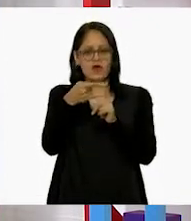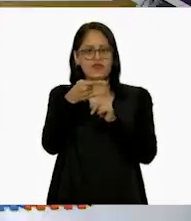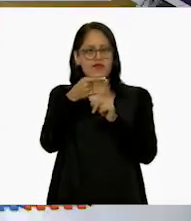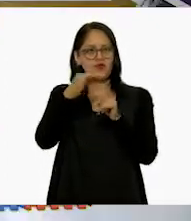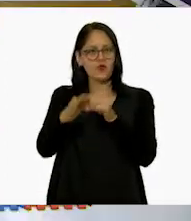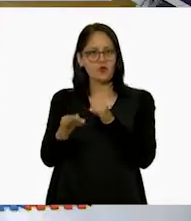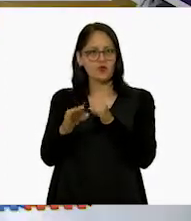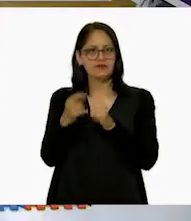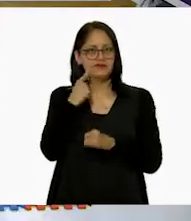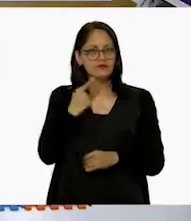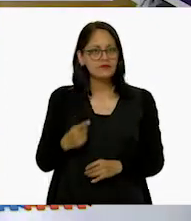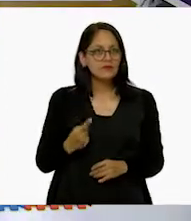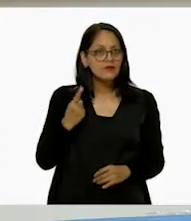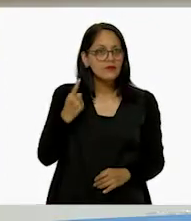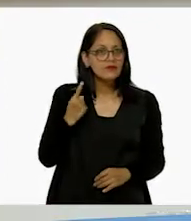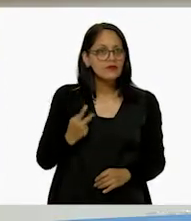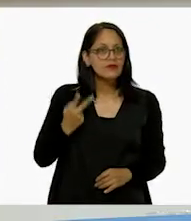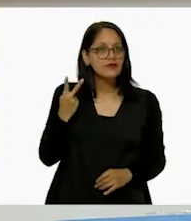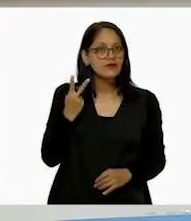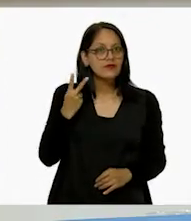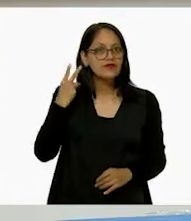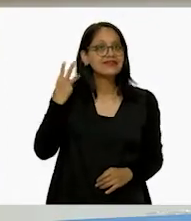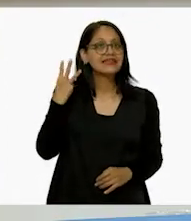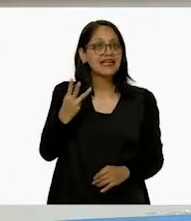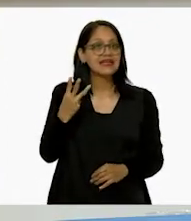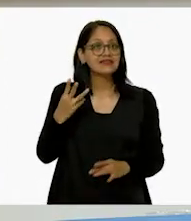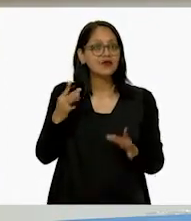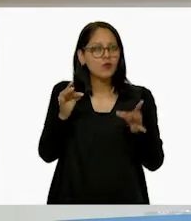ver. Una, dos, tres.